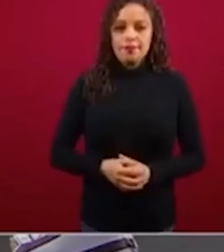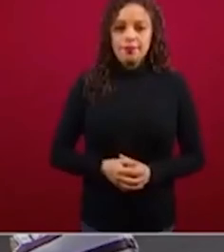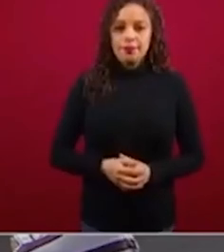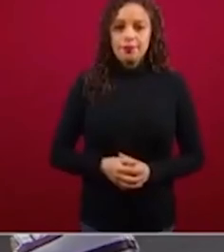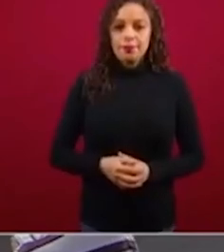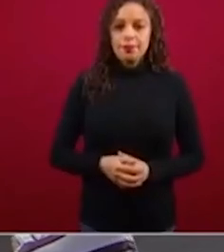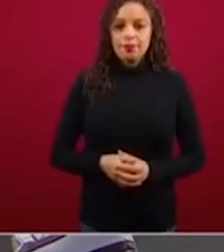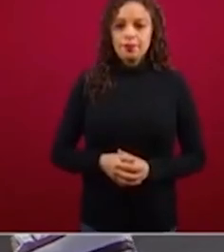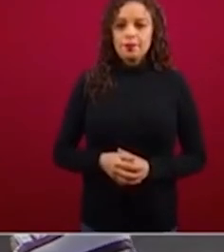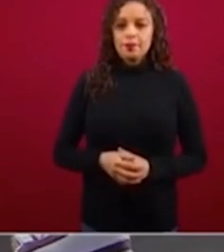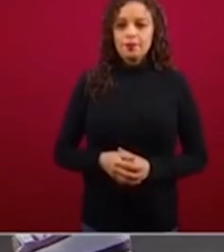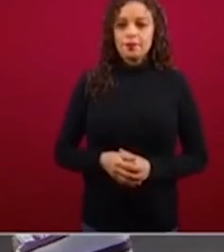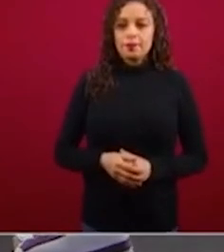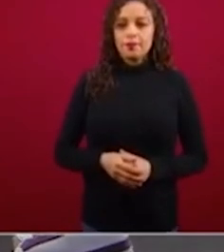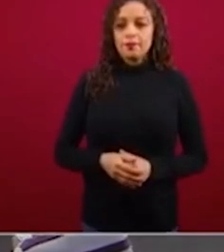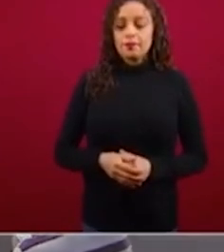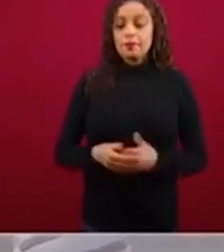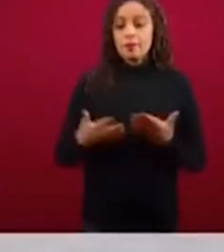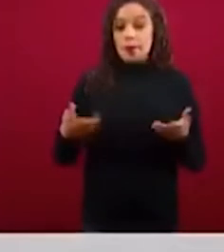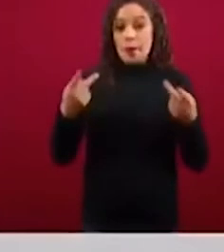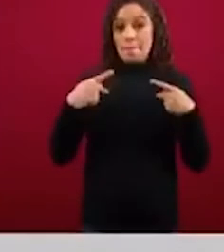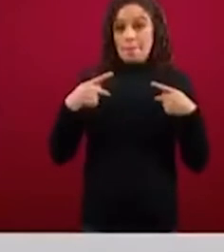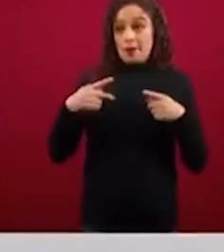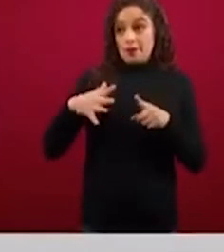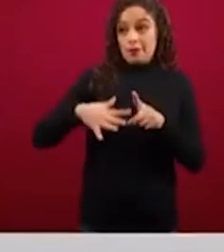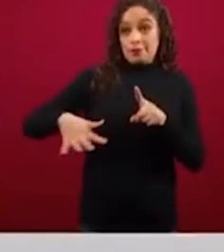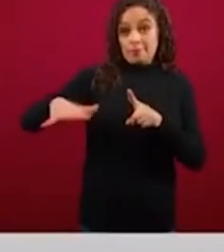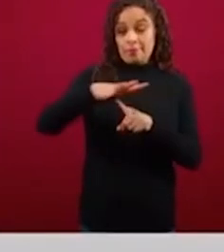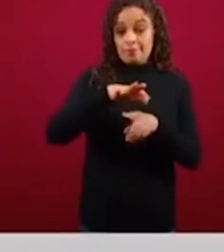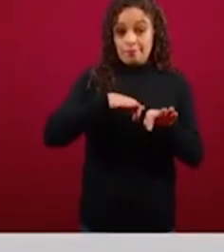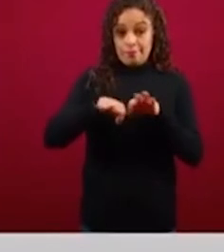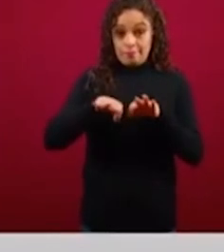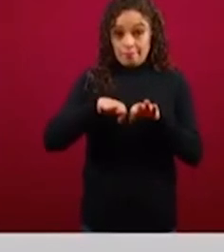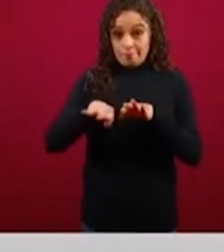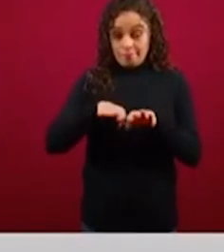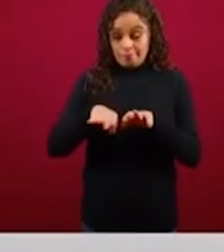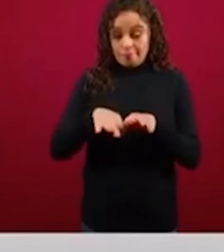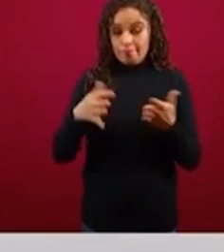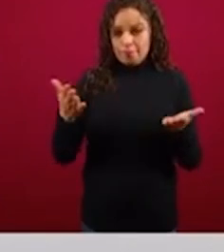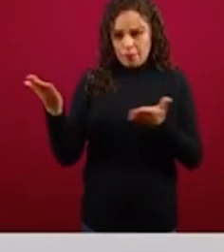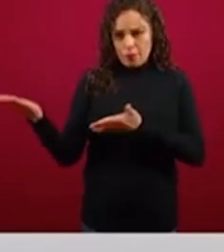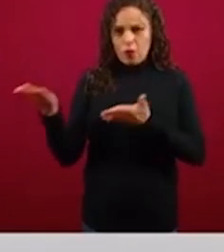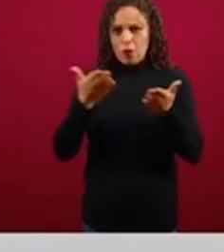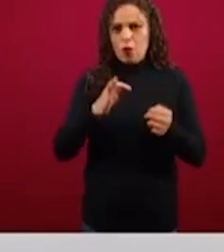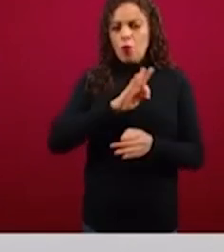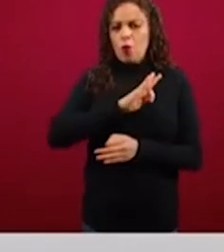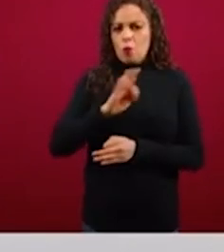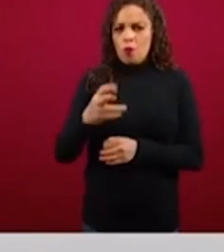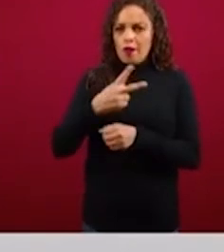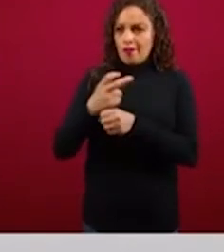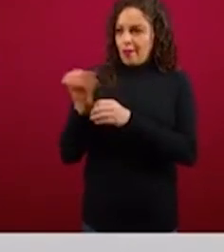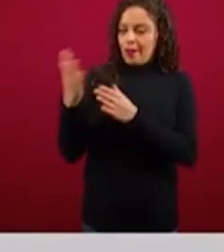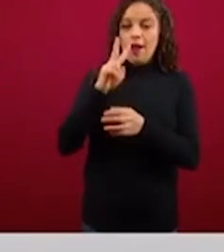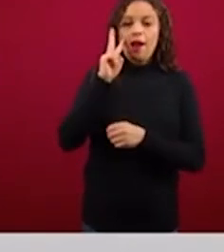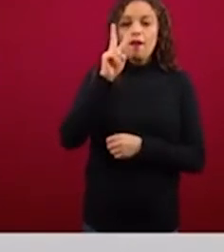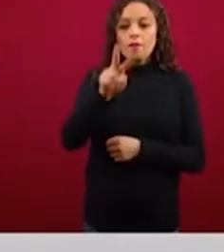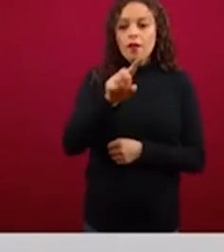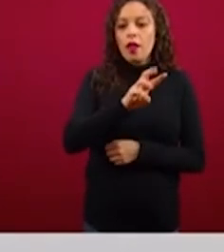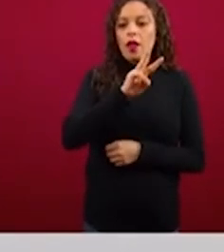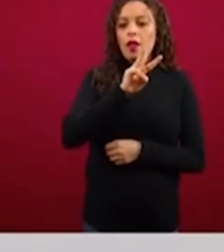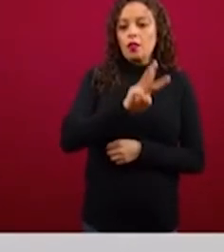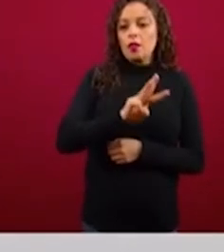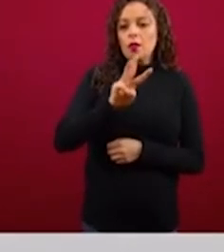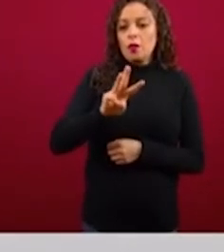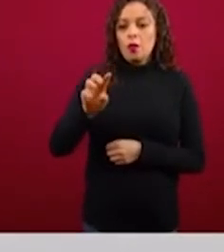Y invitamos a todos nuestros derechohabientes, a todos los trabajadores del Estado a que visiten la página www.fobiste.com